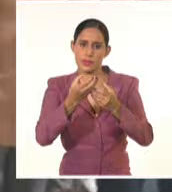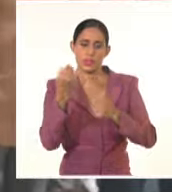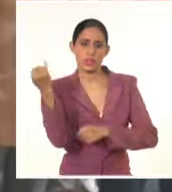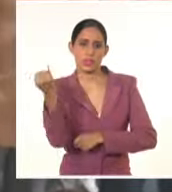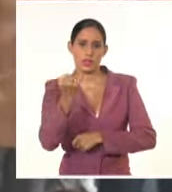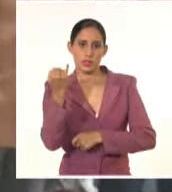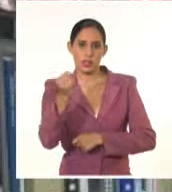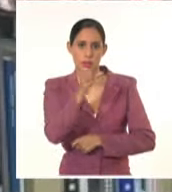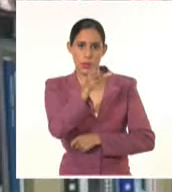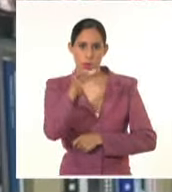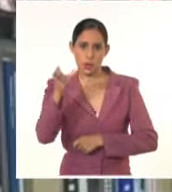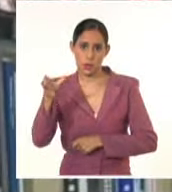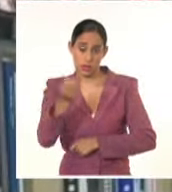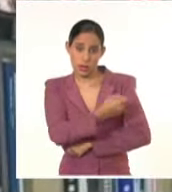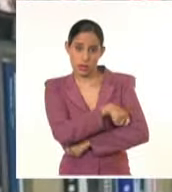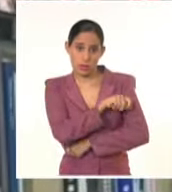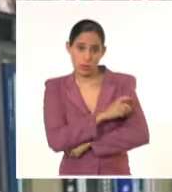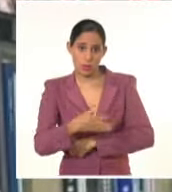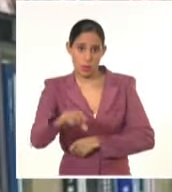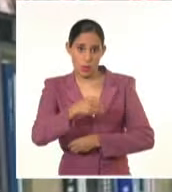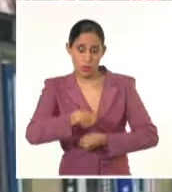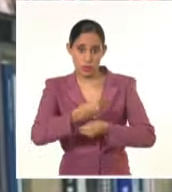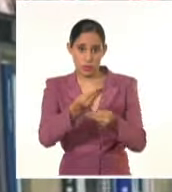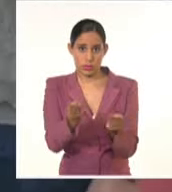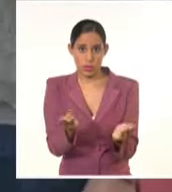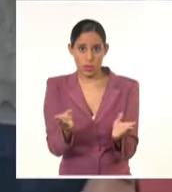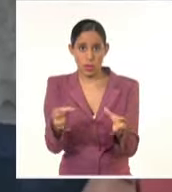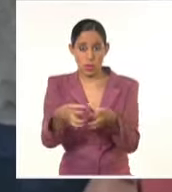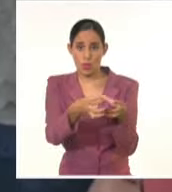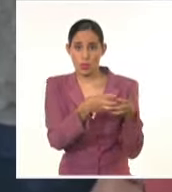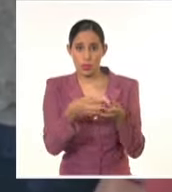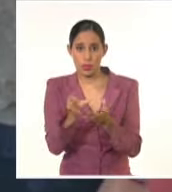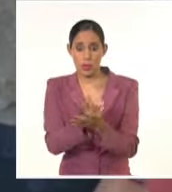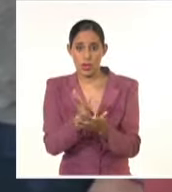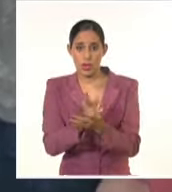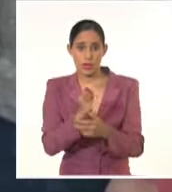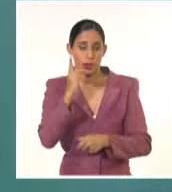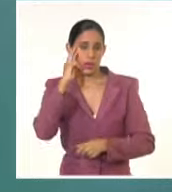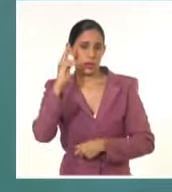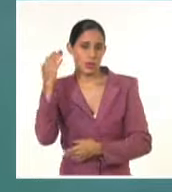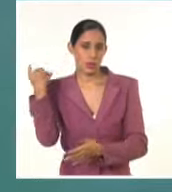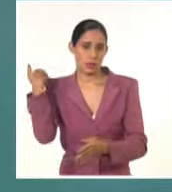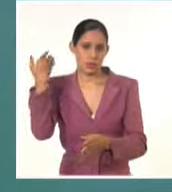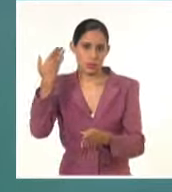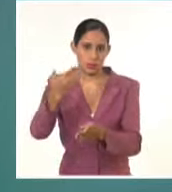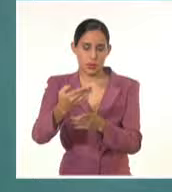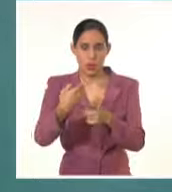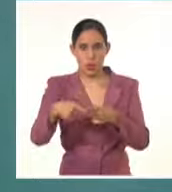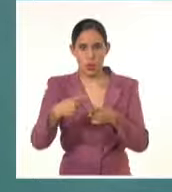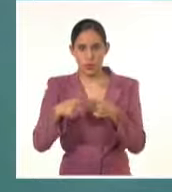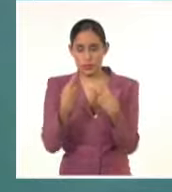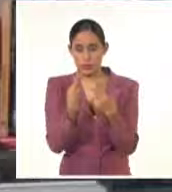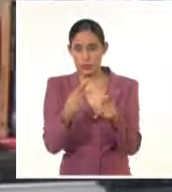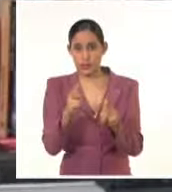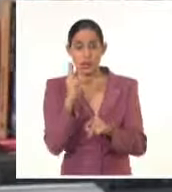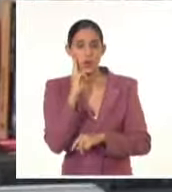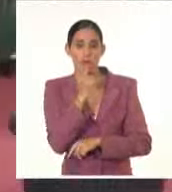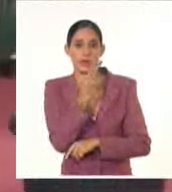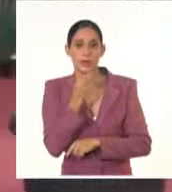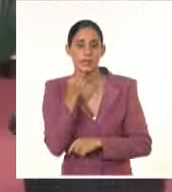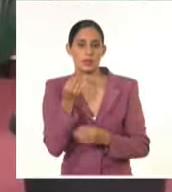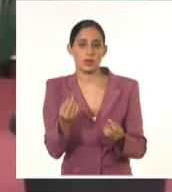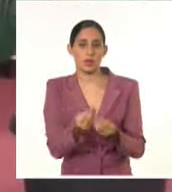pública entregaron una colección de libros pertenecientes a una decena de autores, entre los que se encuentran José Martí y Fidel